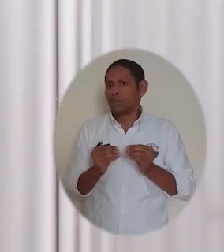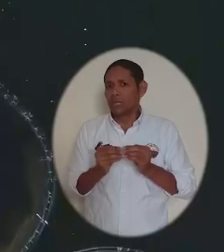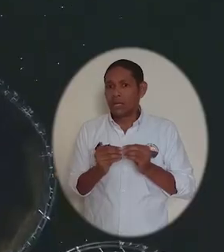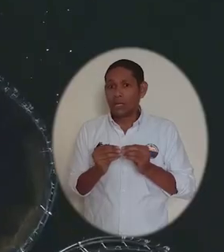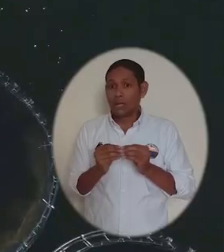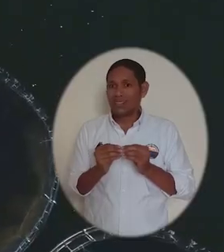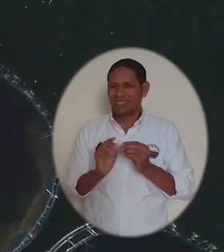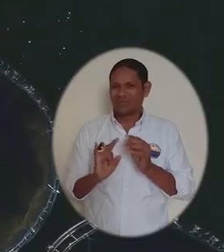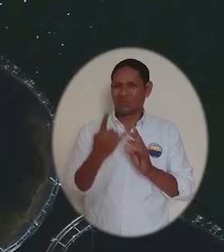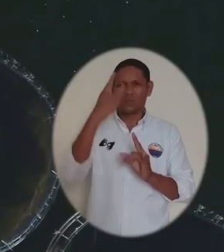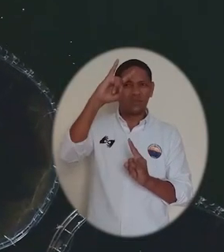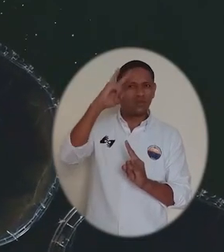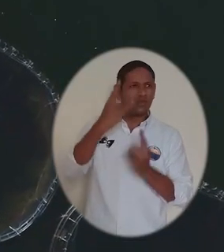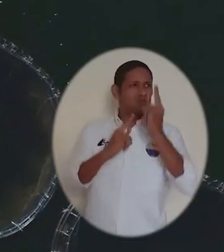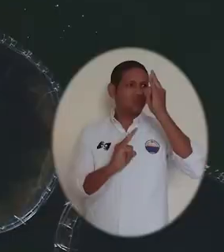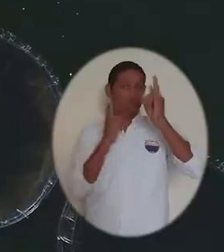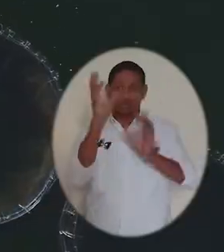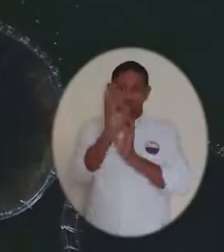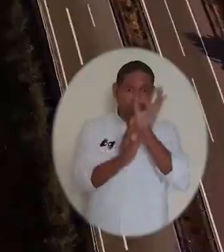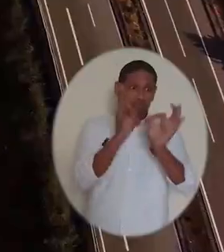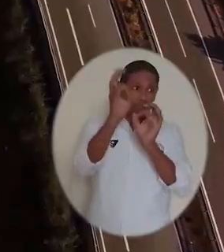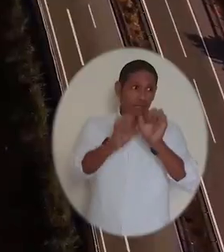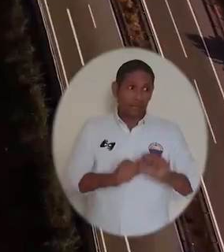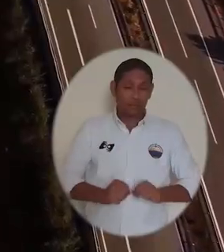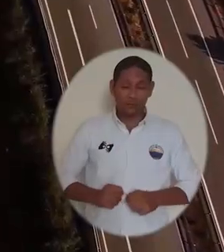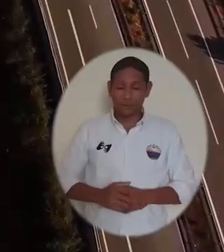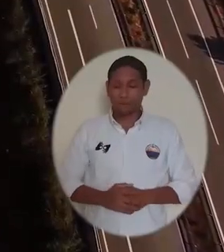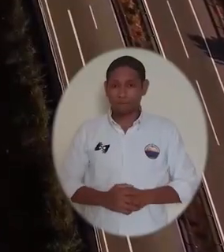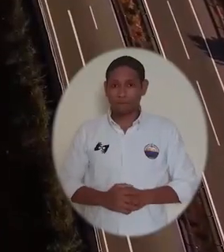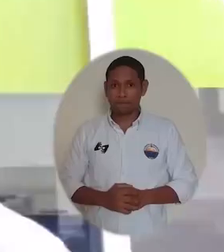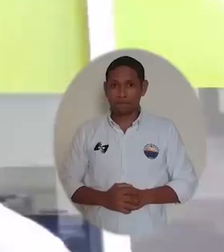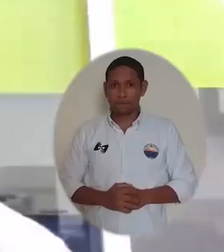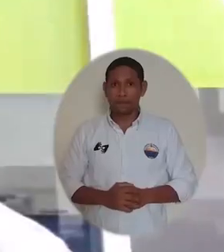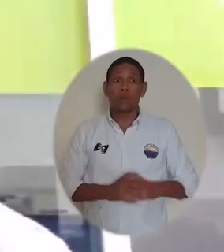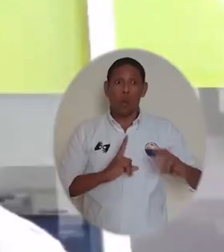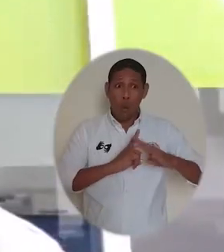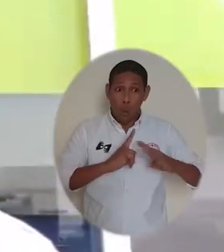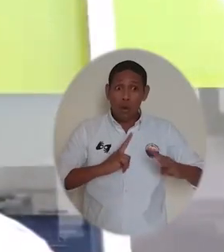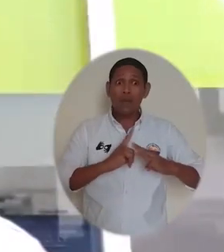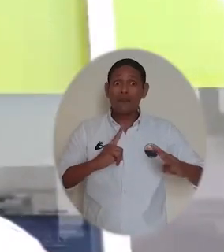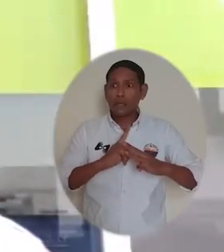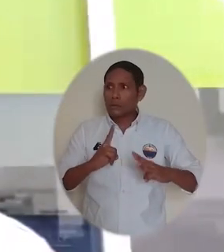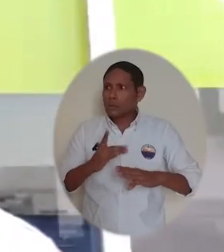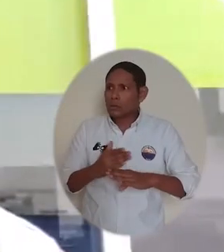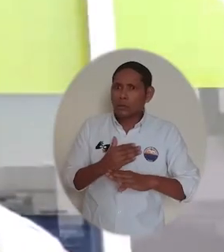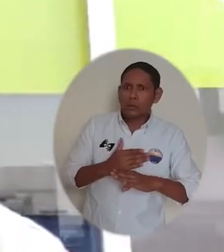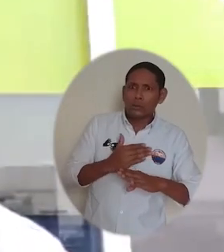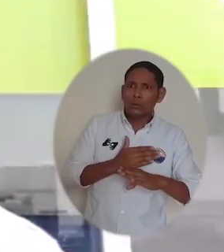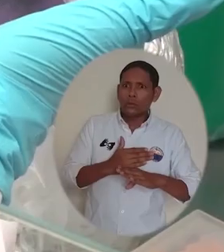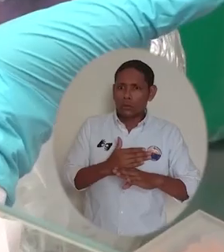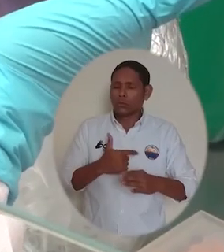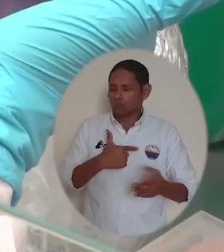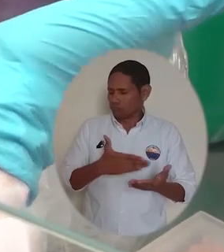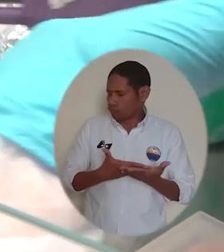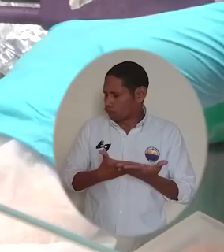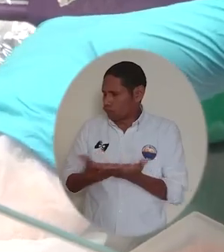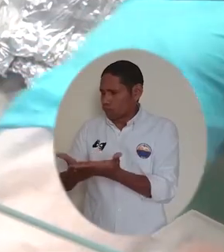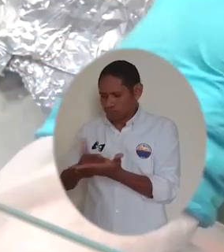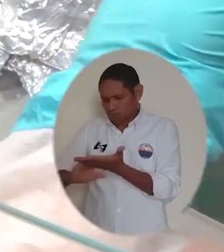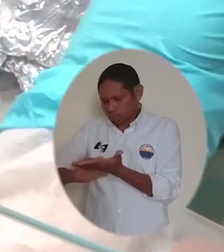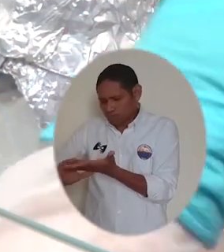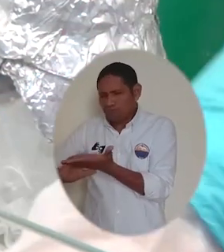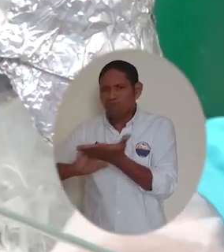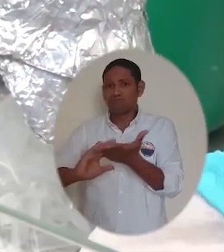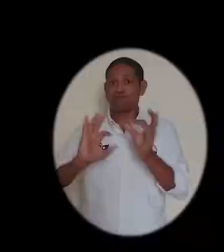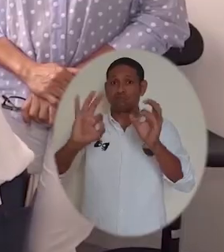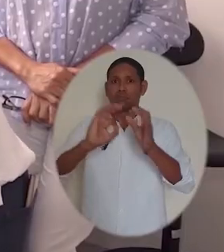en el área de la conservación de la biodiversidad. La Universidad del Magdalena está dando soluciones reales a esta problemática